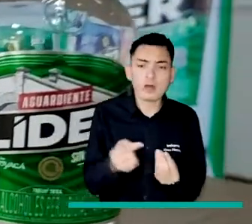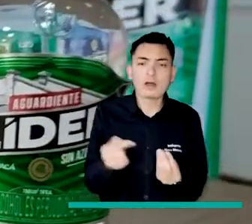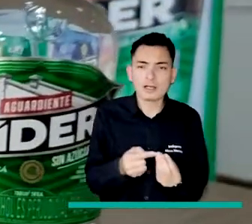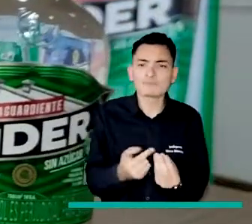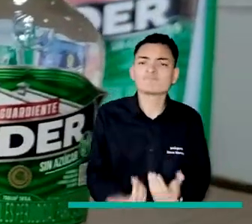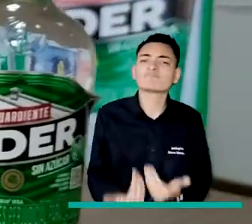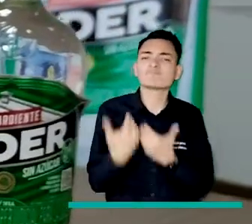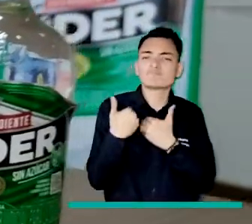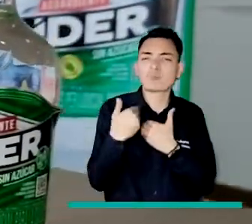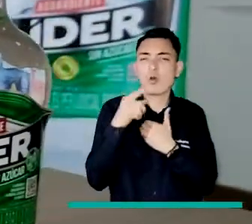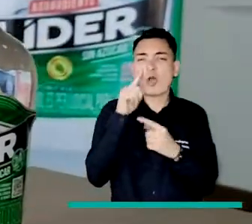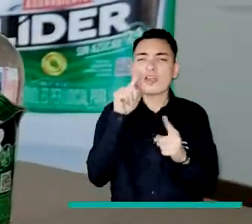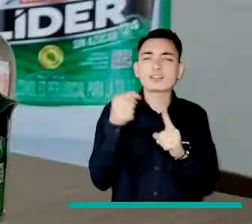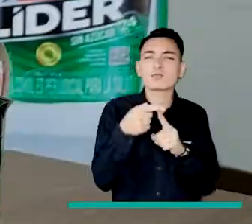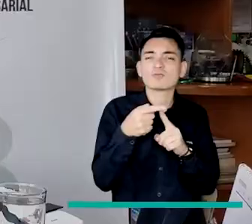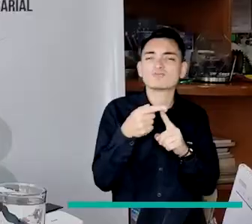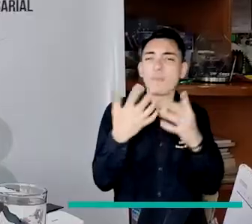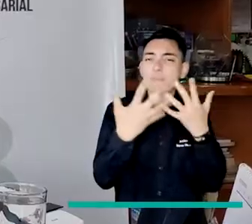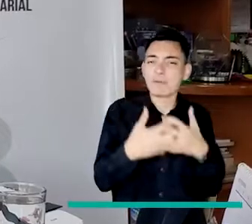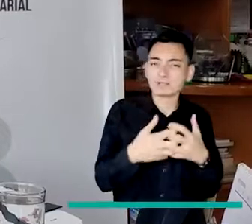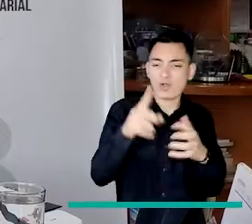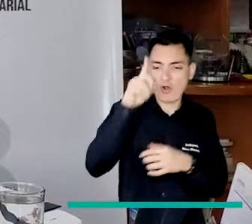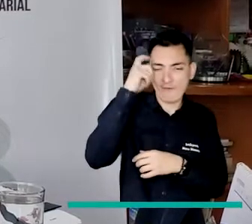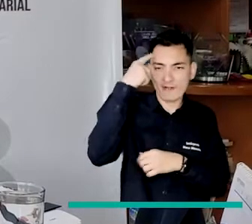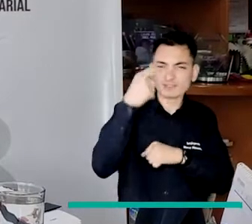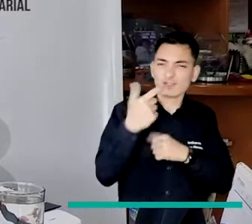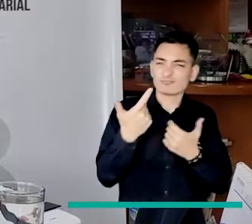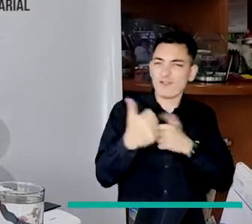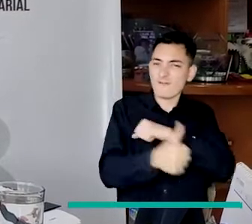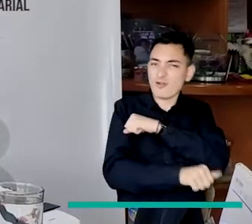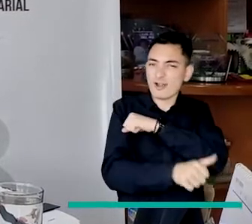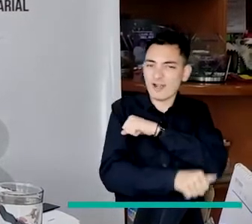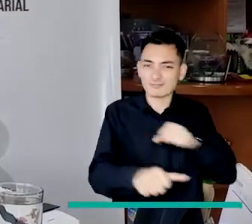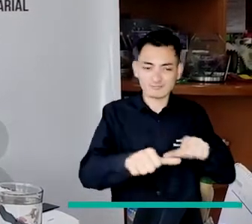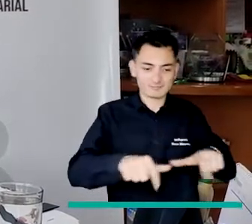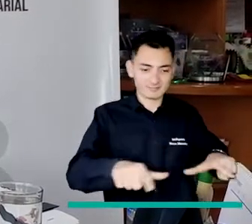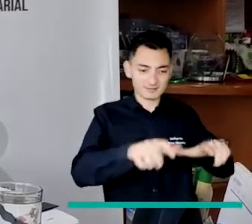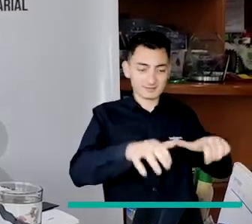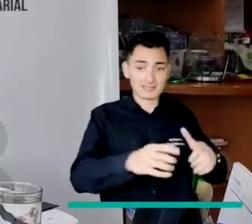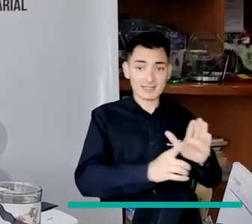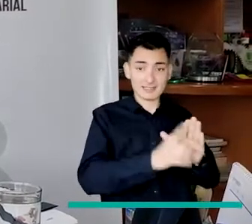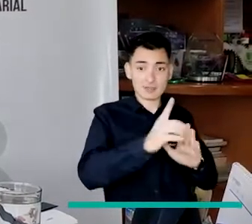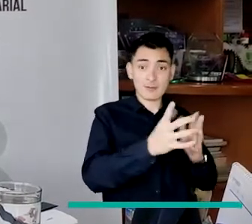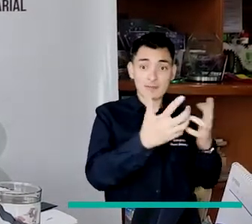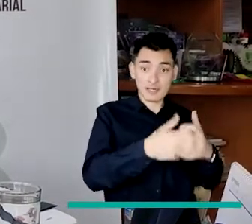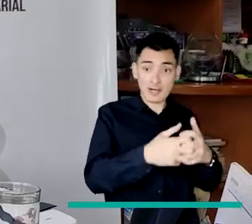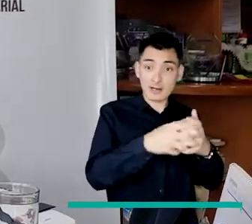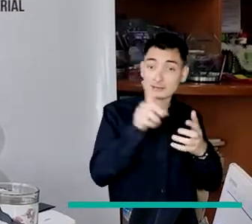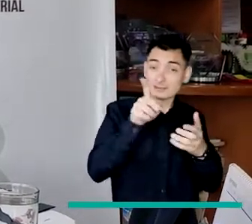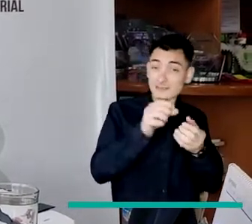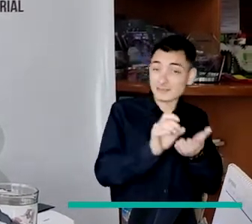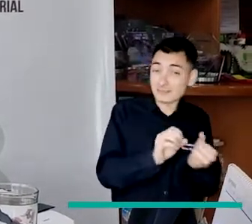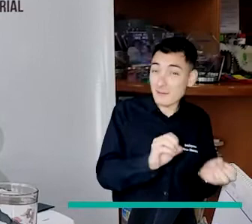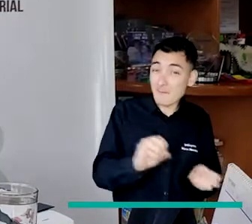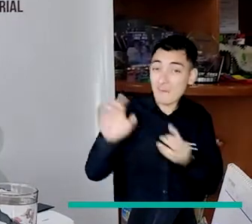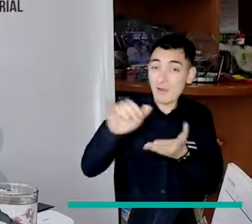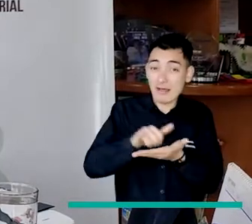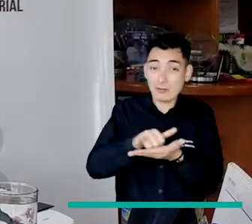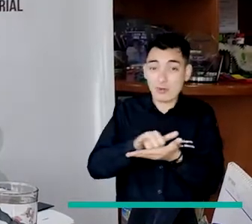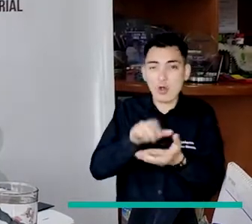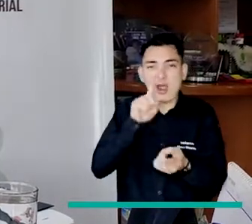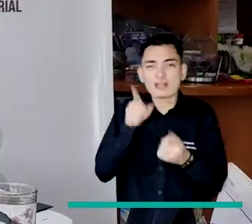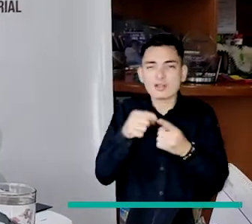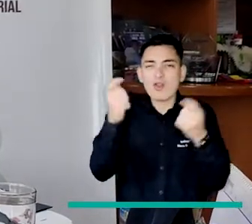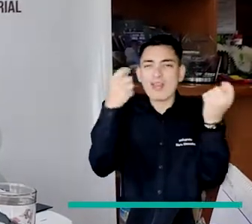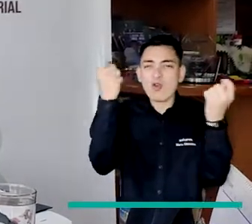departamento haremos parte de la misión empresarial que va a hacer la gobernación y la Secretaría de Desarrollo Empresarial a